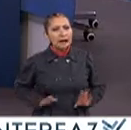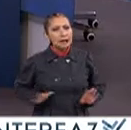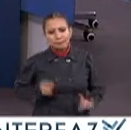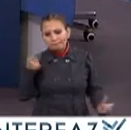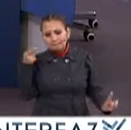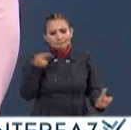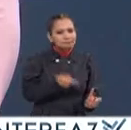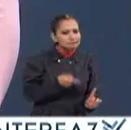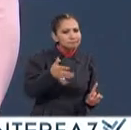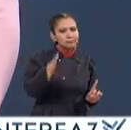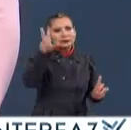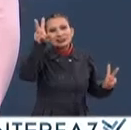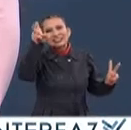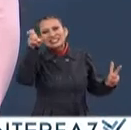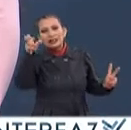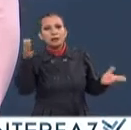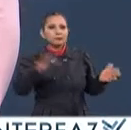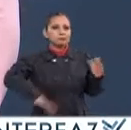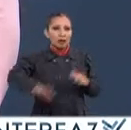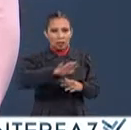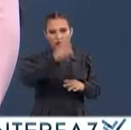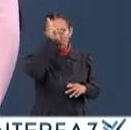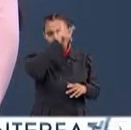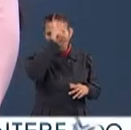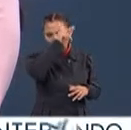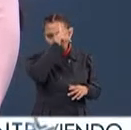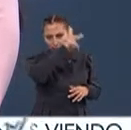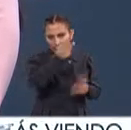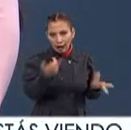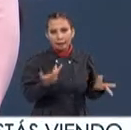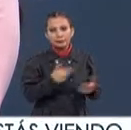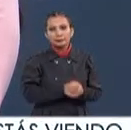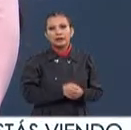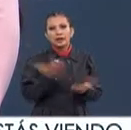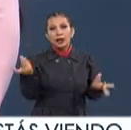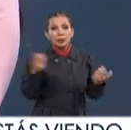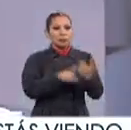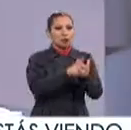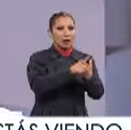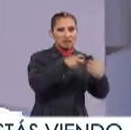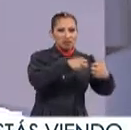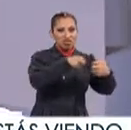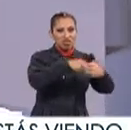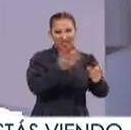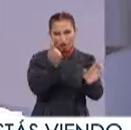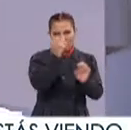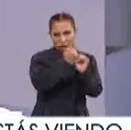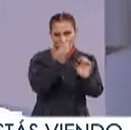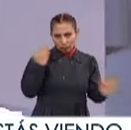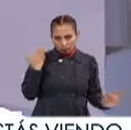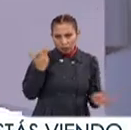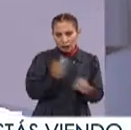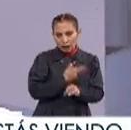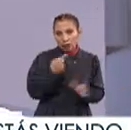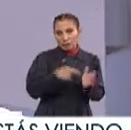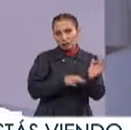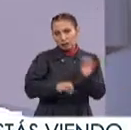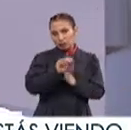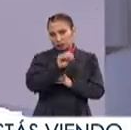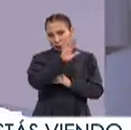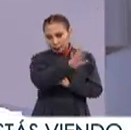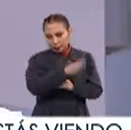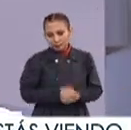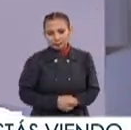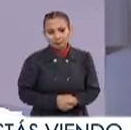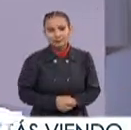específicas En el ámbito más bien psicológico de crisis como las que vivimos hace un año o en 1985